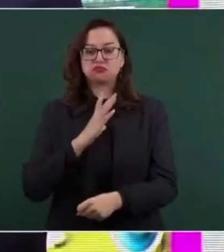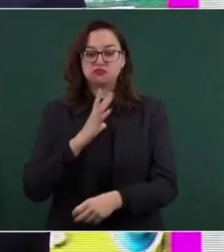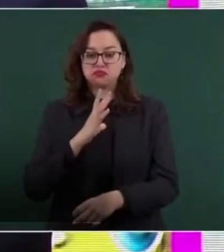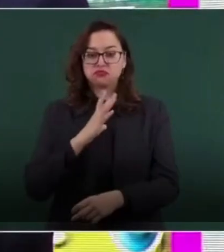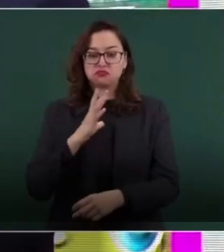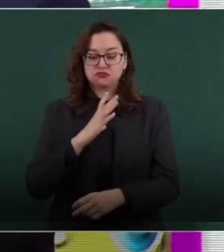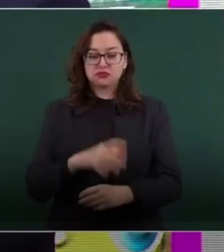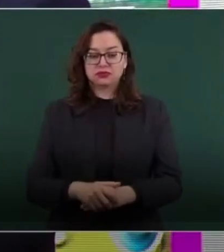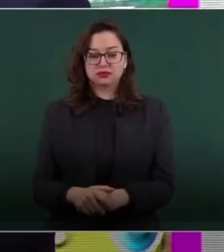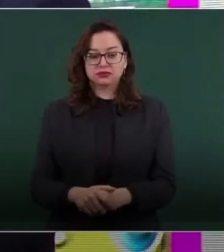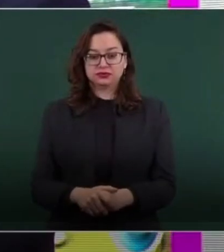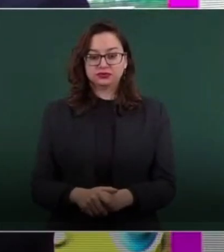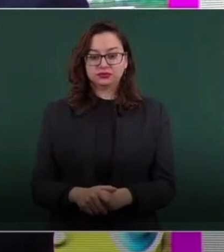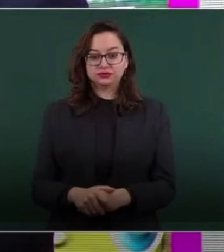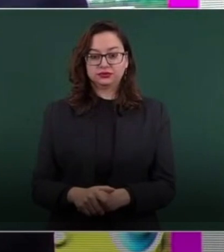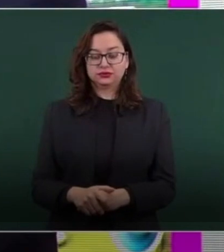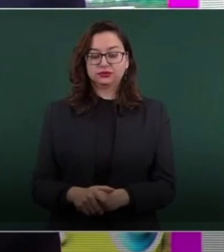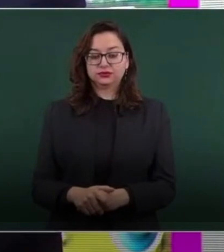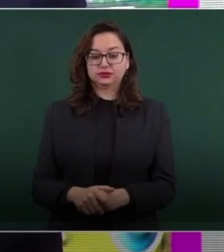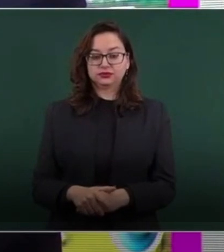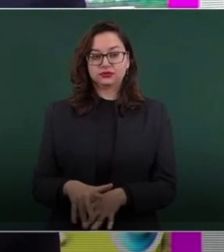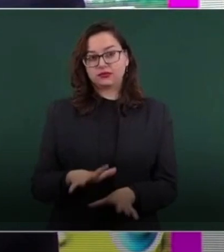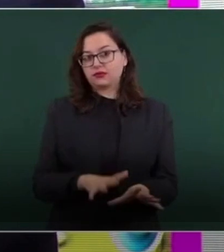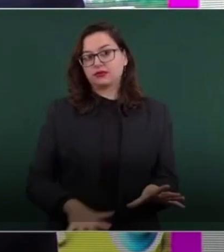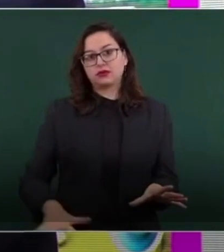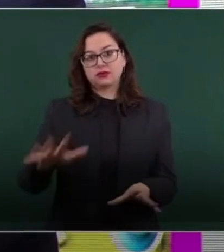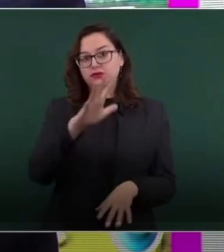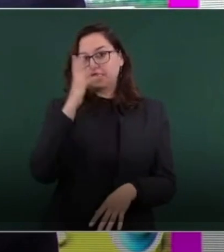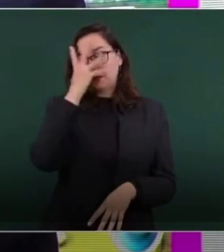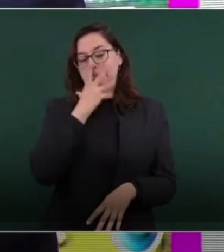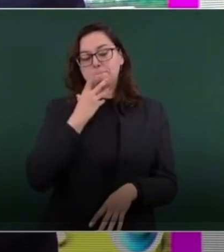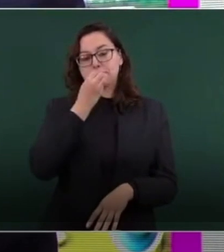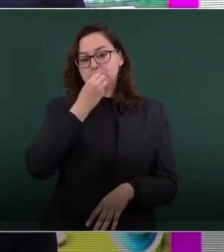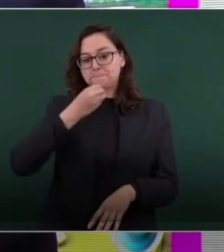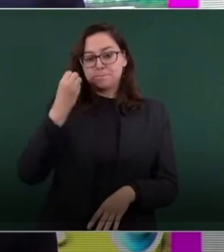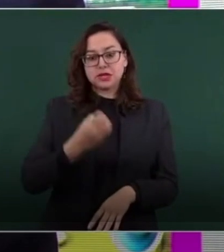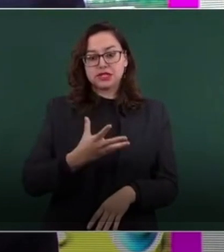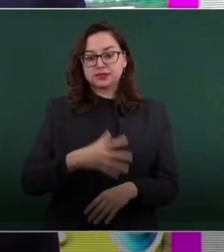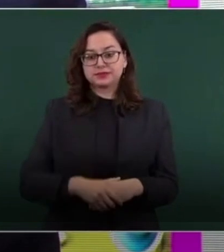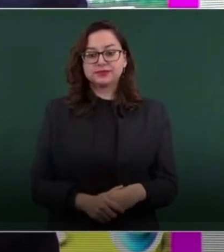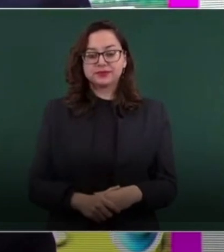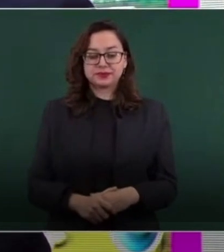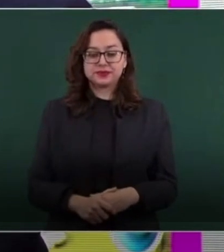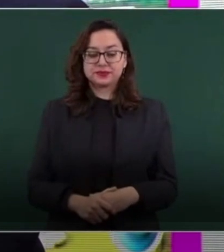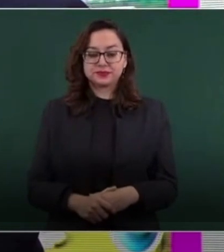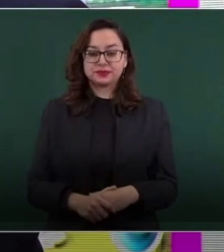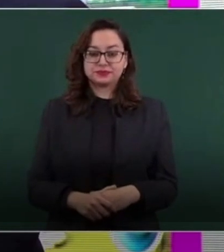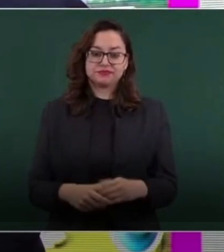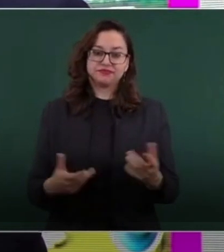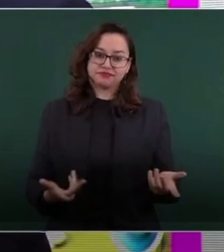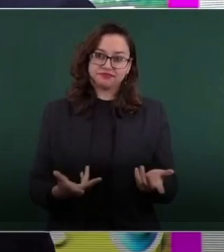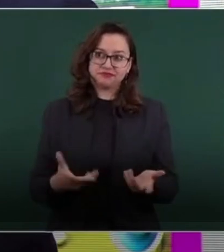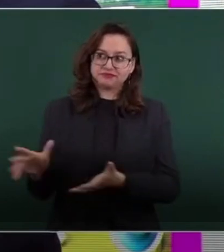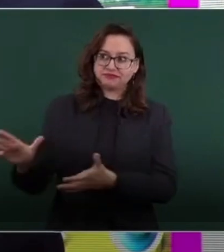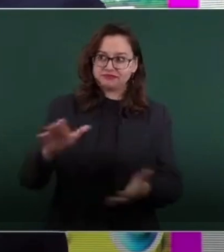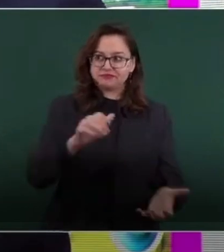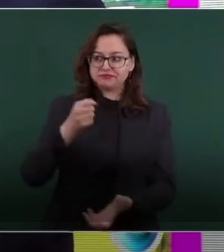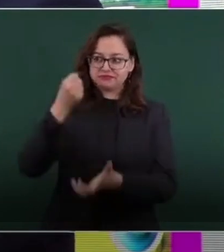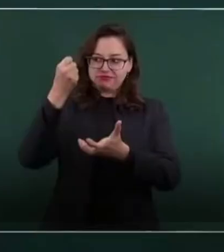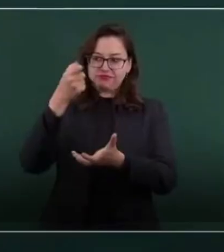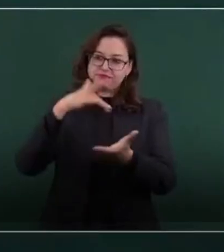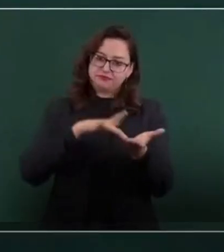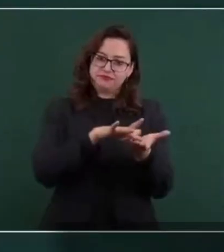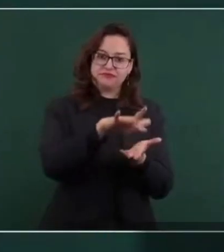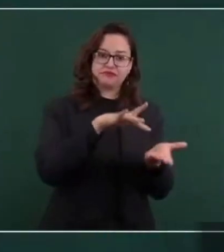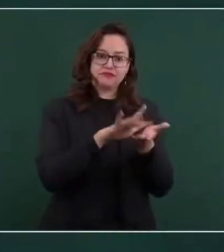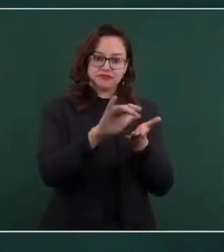Es un edén, un paraíso y se ayuda al